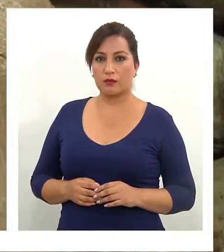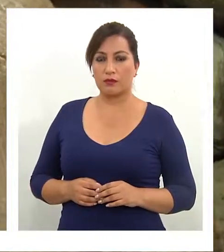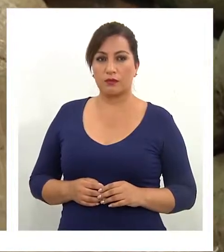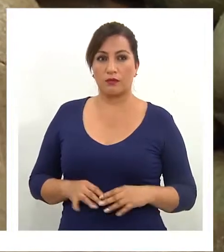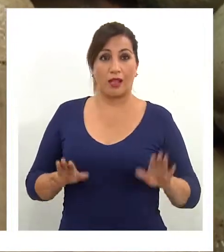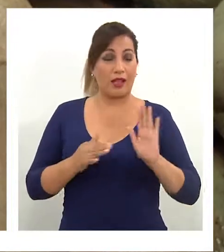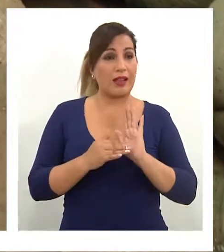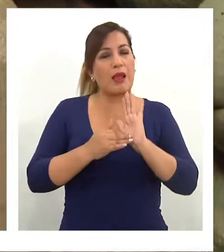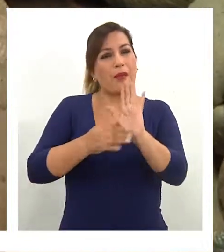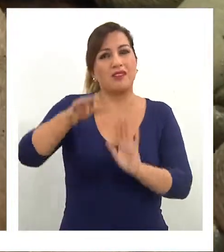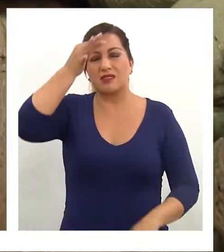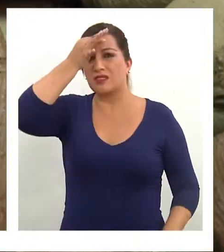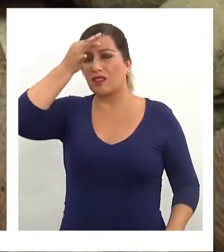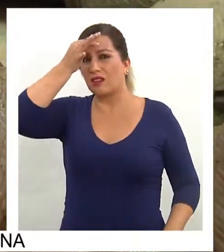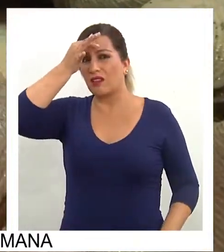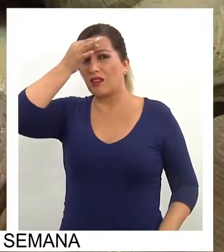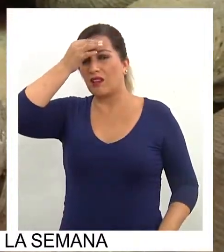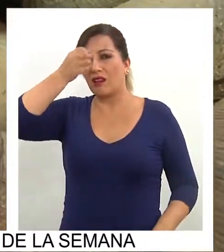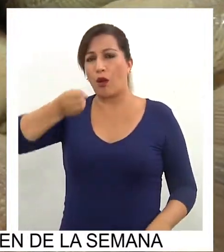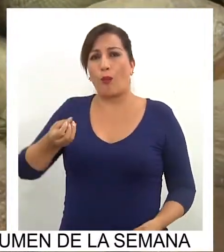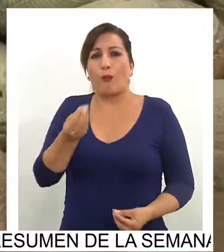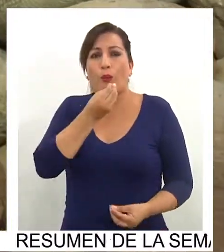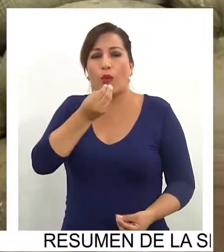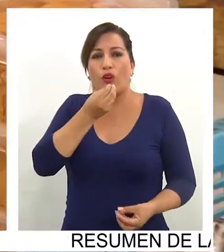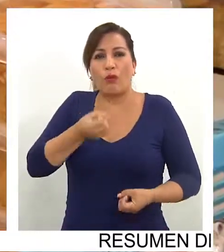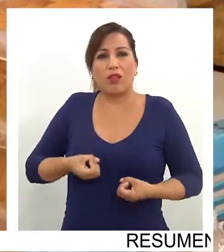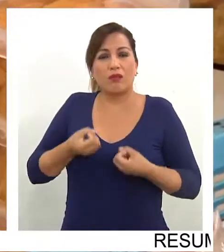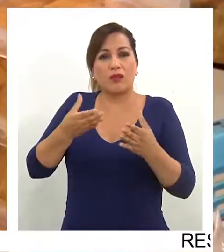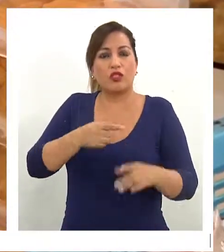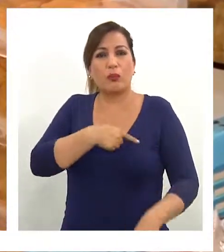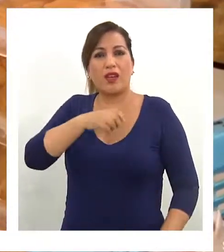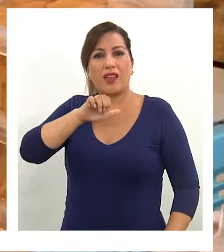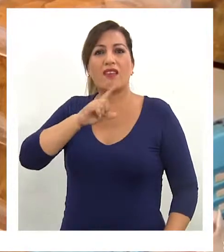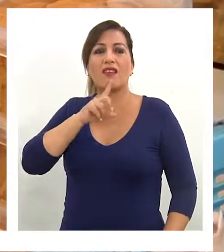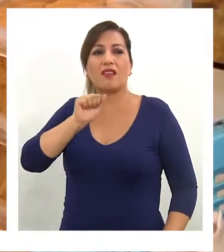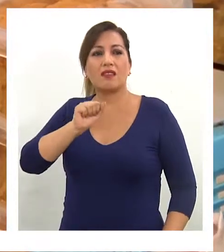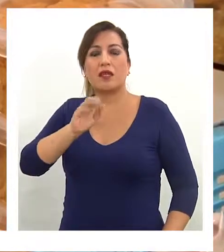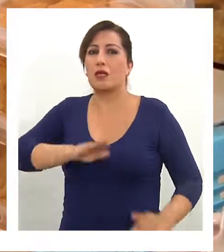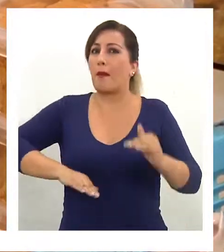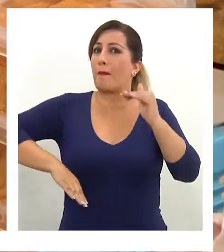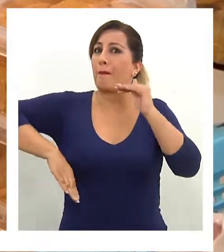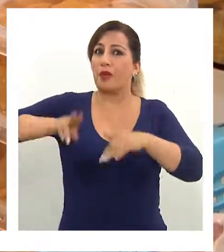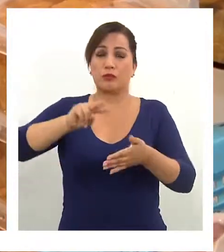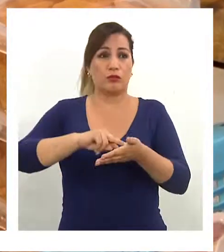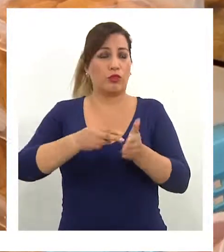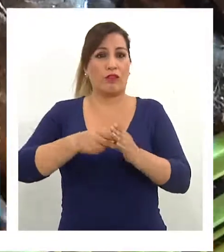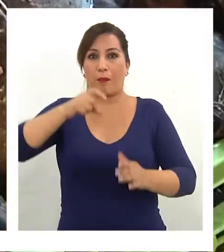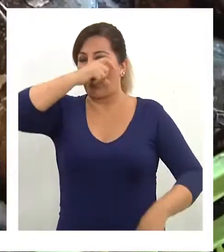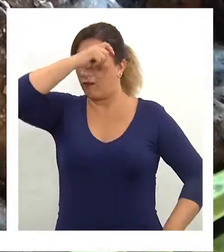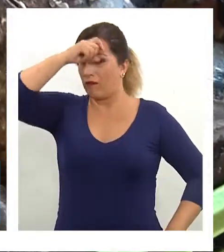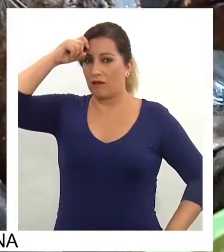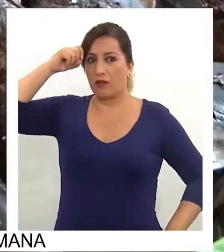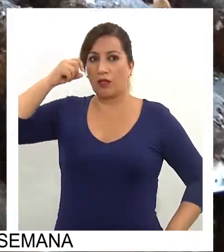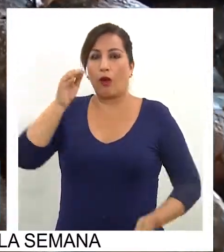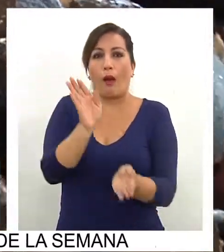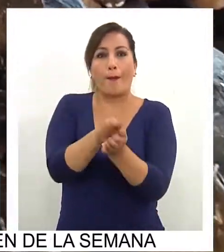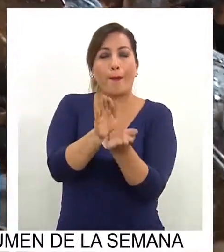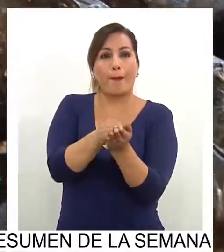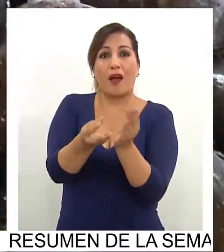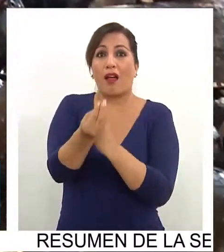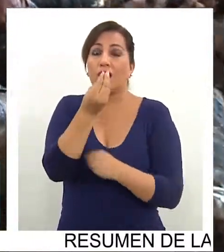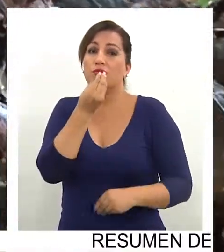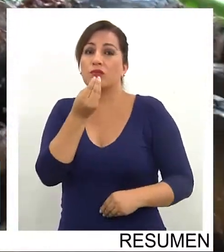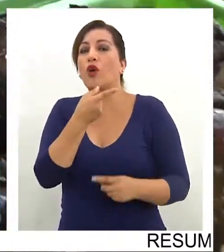La presencia de enfermedades de transmisión alimentaria ETA, que tiene su mayor incidencia en el verano por consumo de